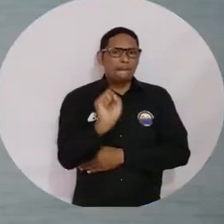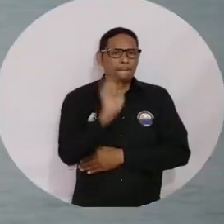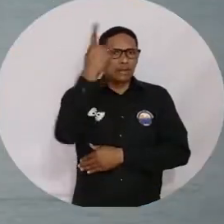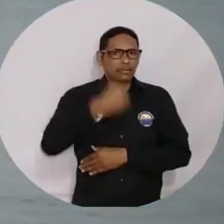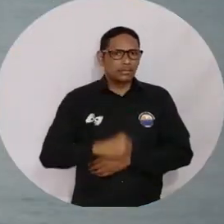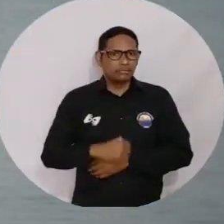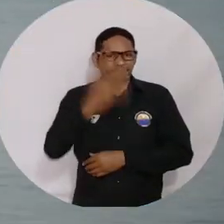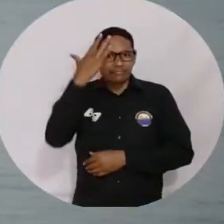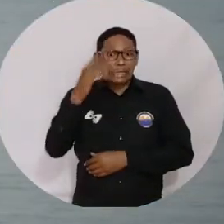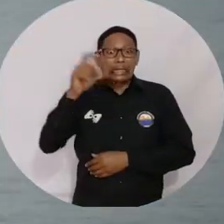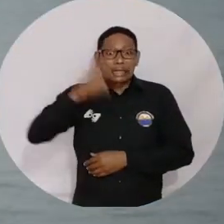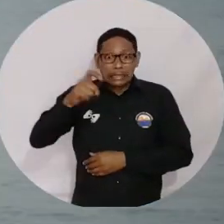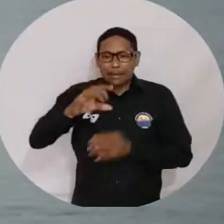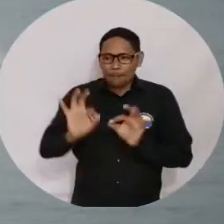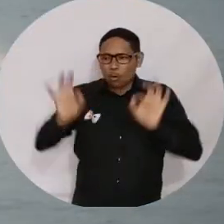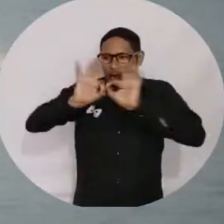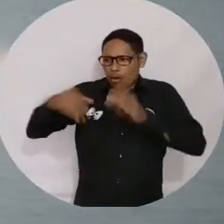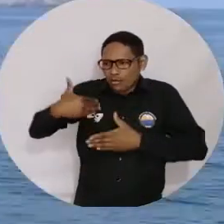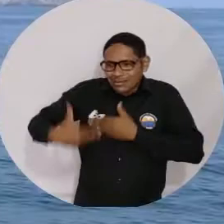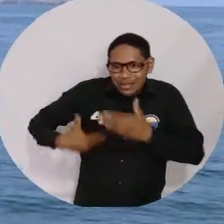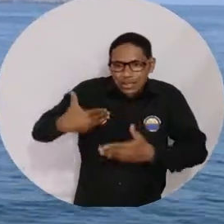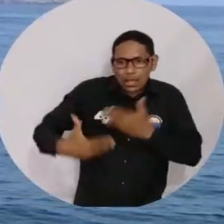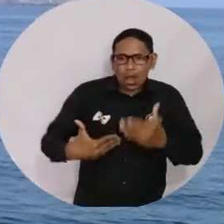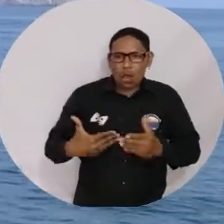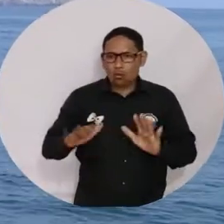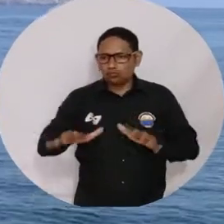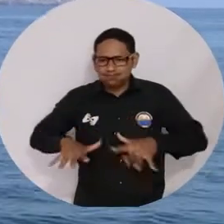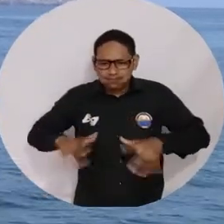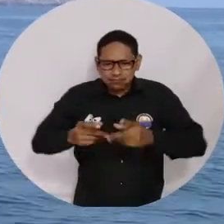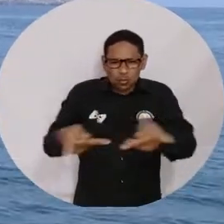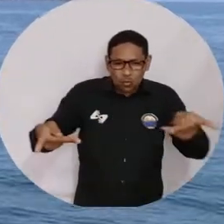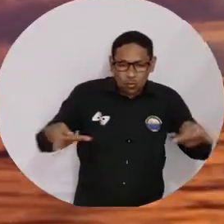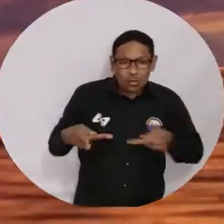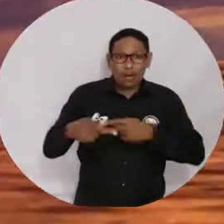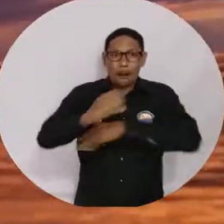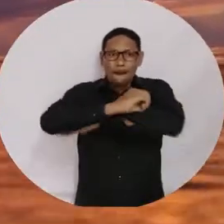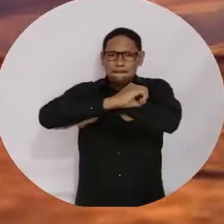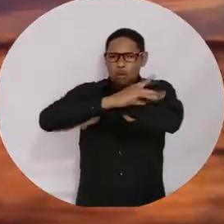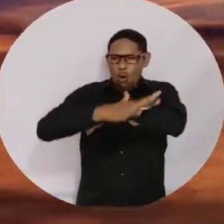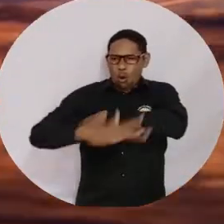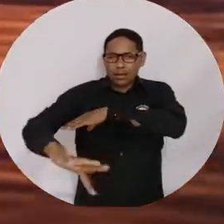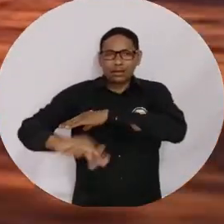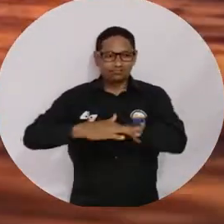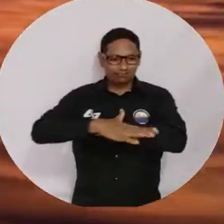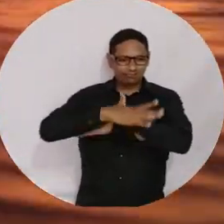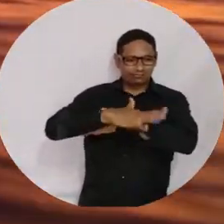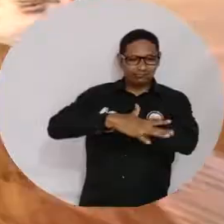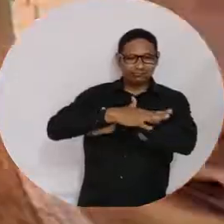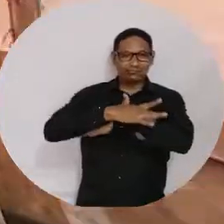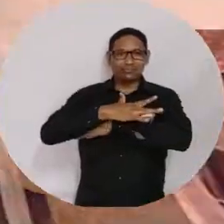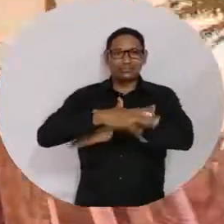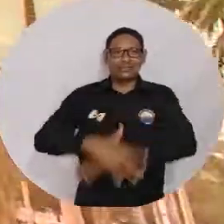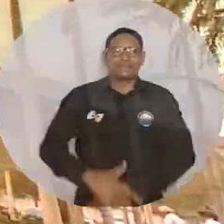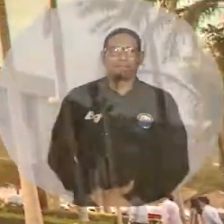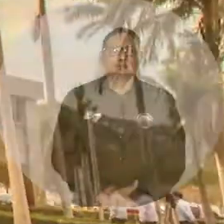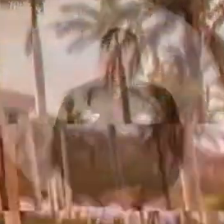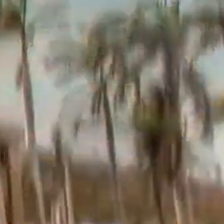respuesta a la necesidad de promover el desarrollo y la sostenibilidad de los espacios oceánicos y las zonas costeras.